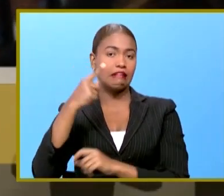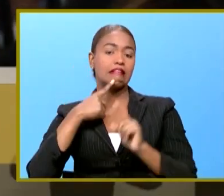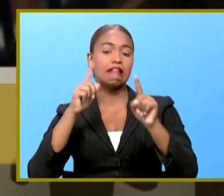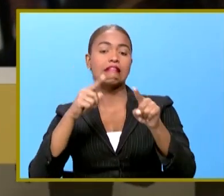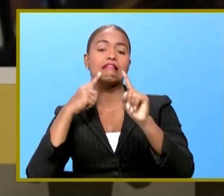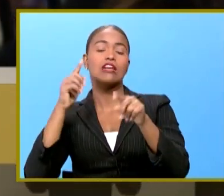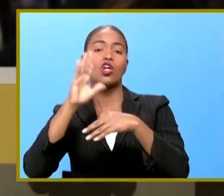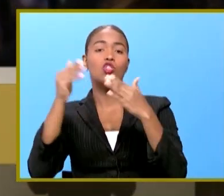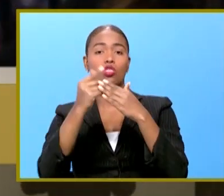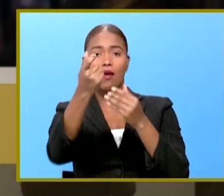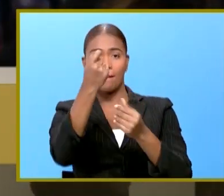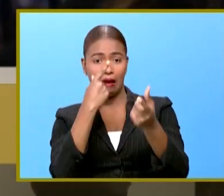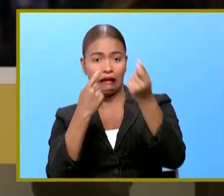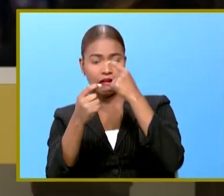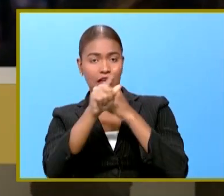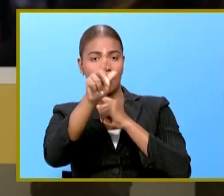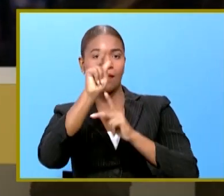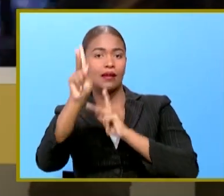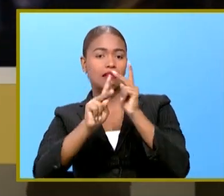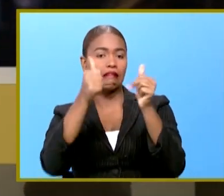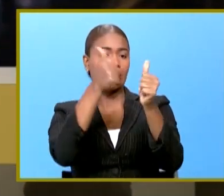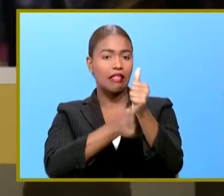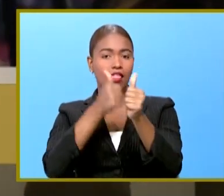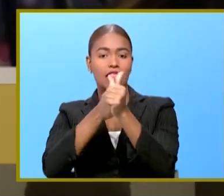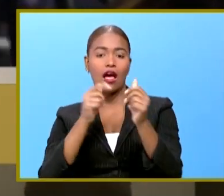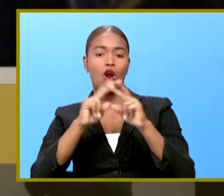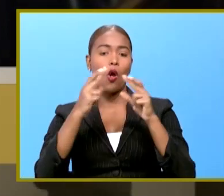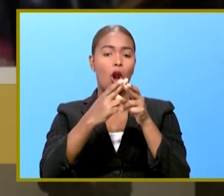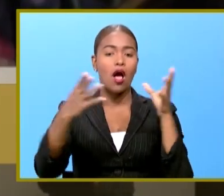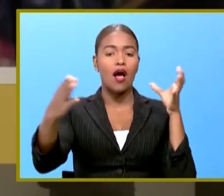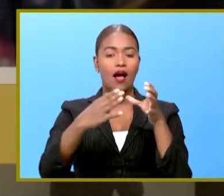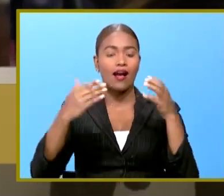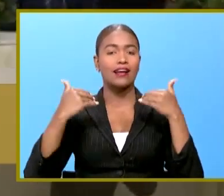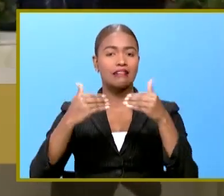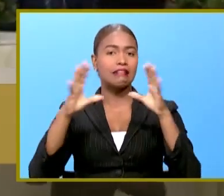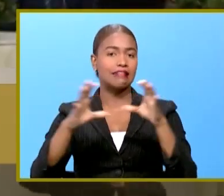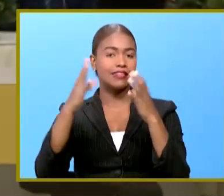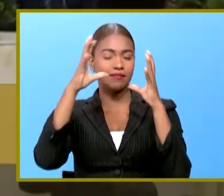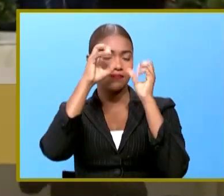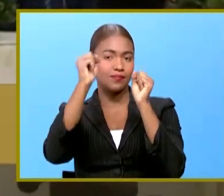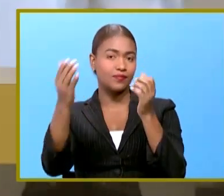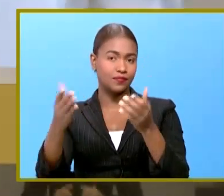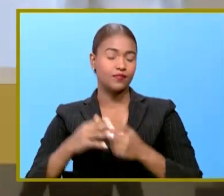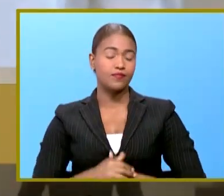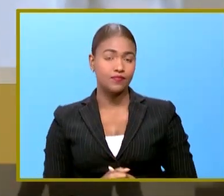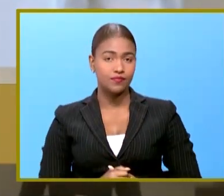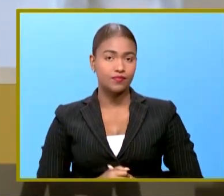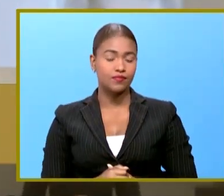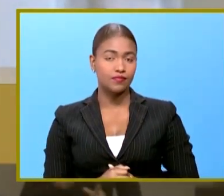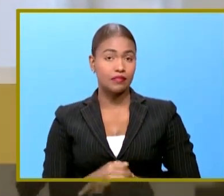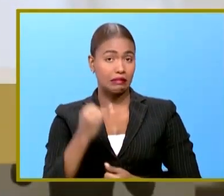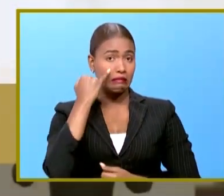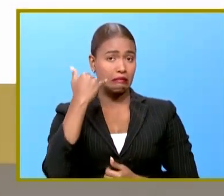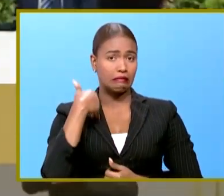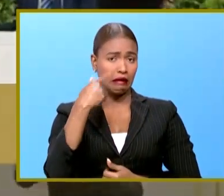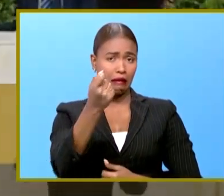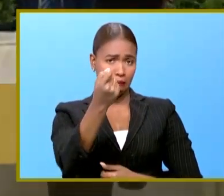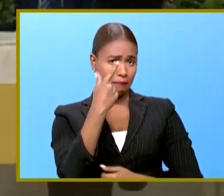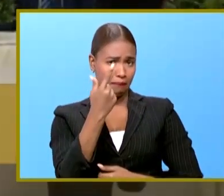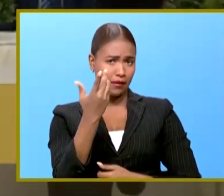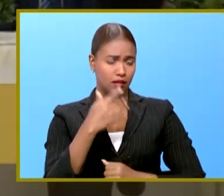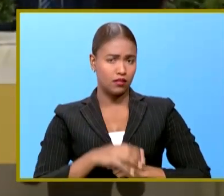representantes de cada medio en cada encuentro que realiza y preside el primer mandatario Si tienen alguna pregunta